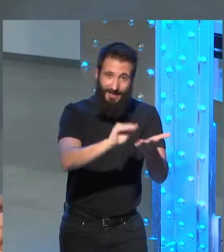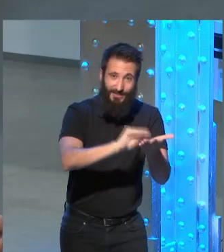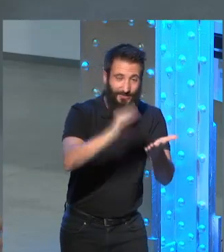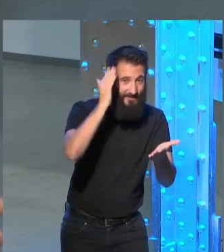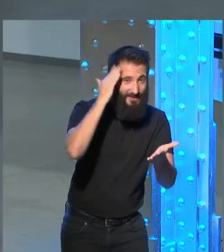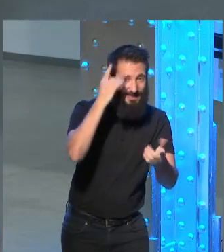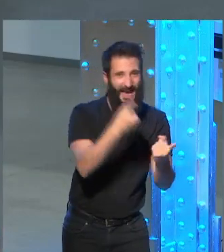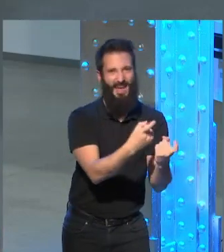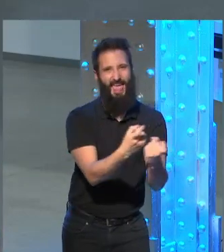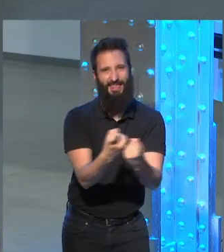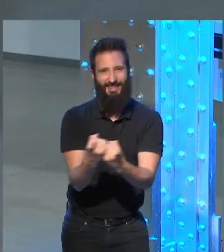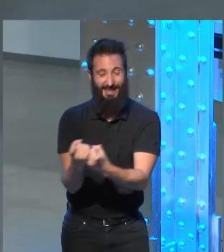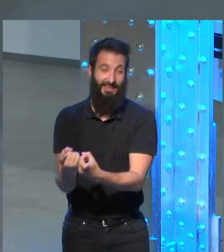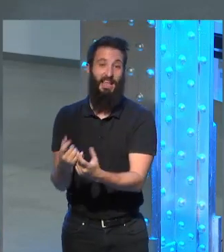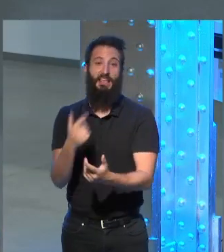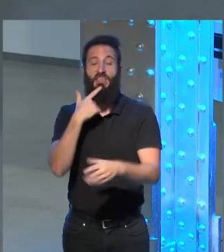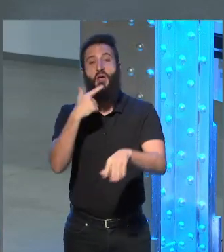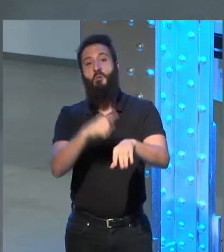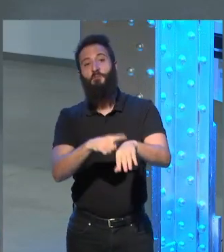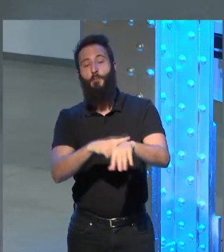novelescas un tiempo que a veces